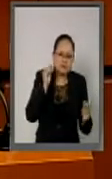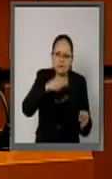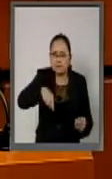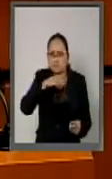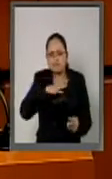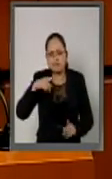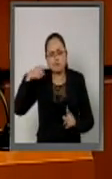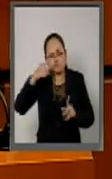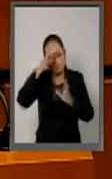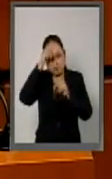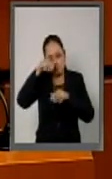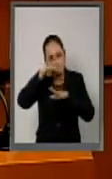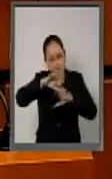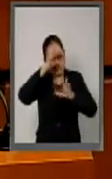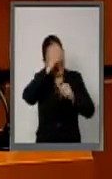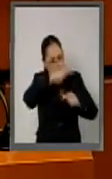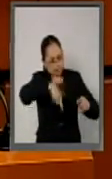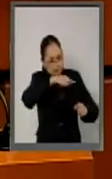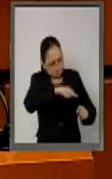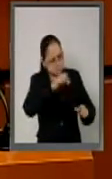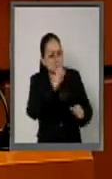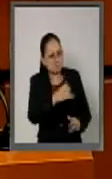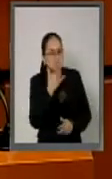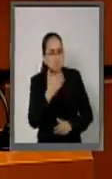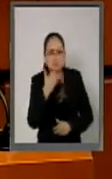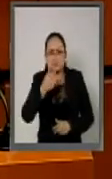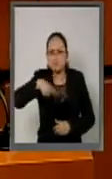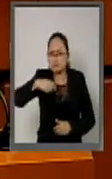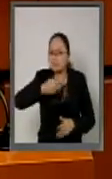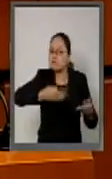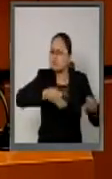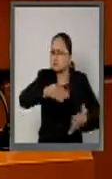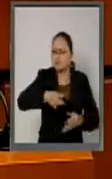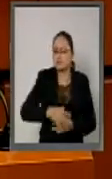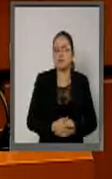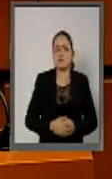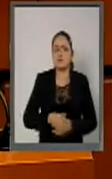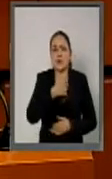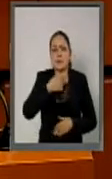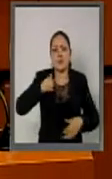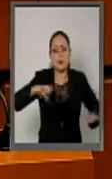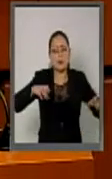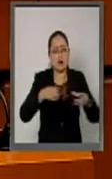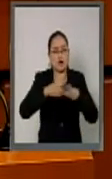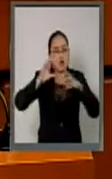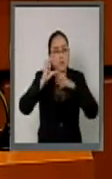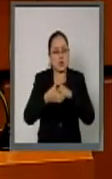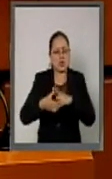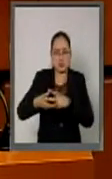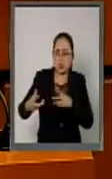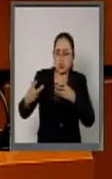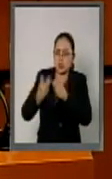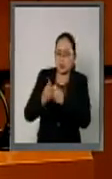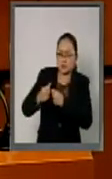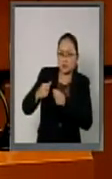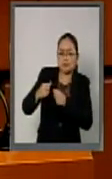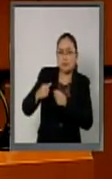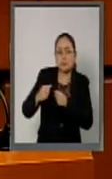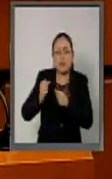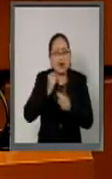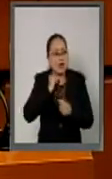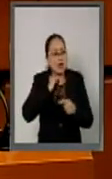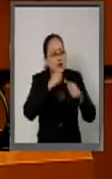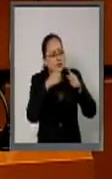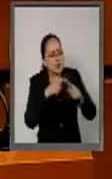sobre la alianza. Los integrantes legisladores de la Comisión de Acompañamiento Legislativo,